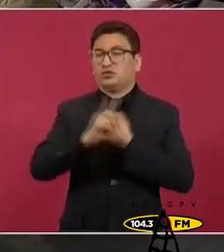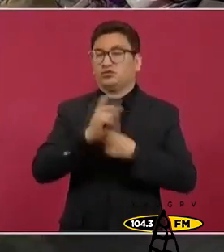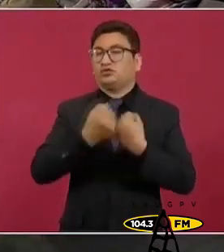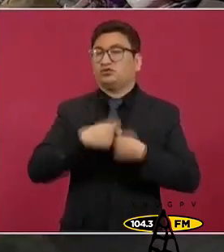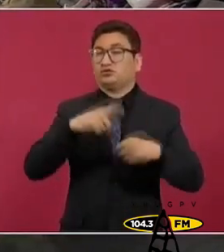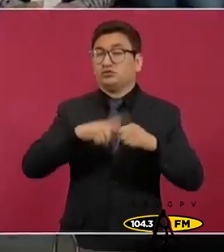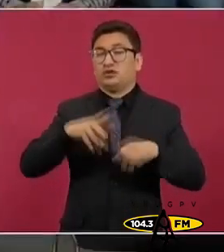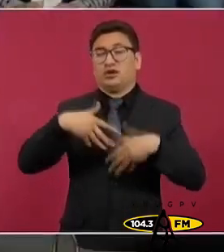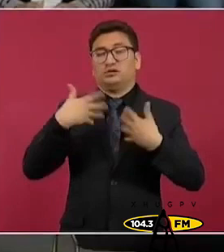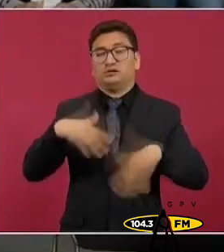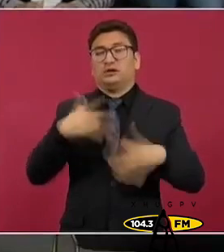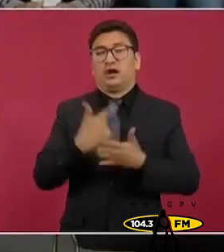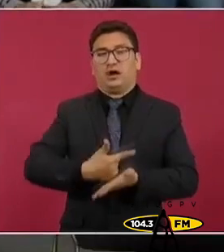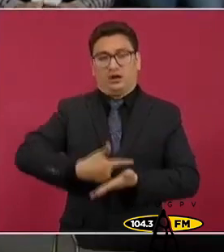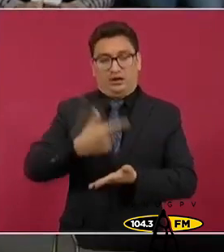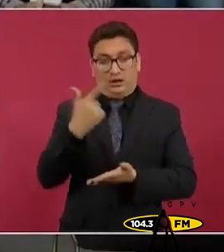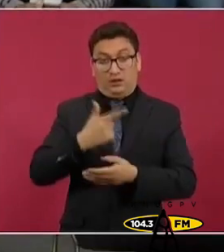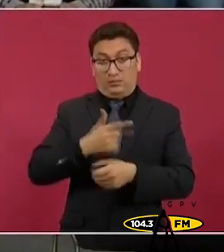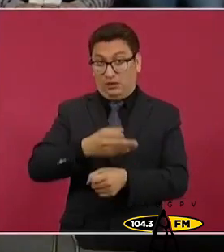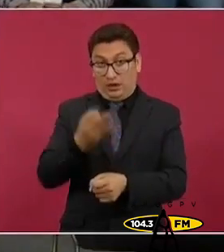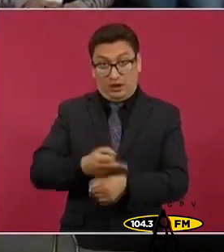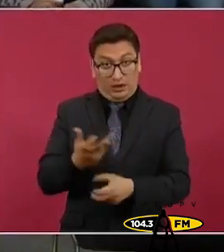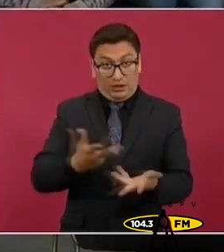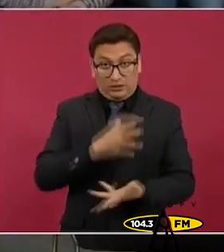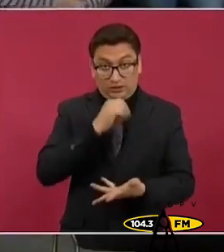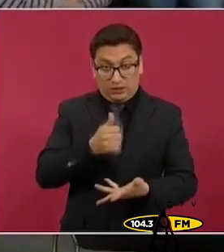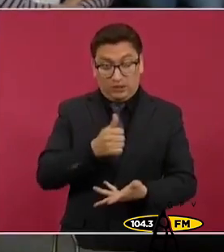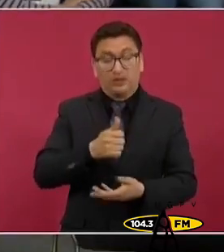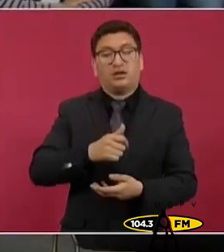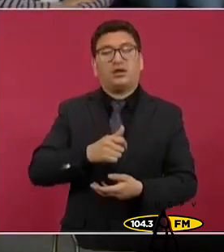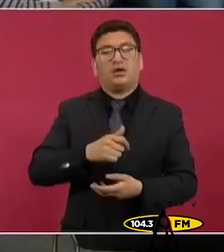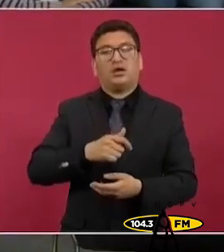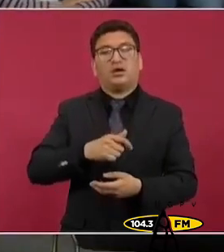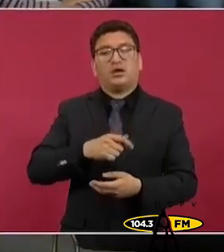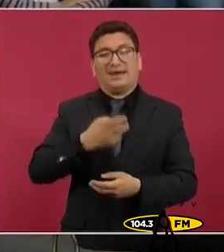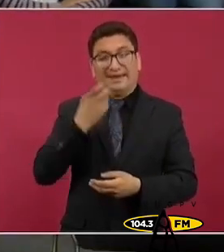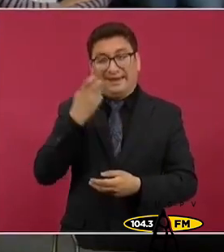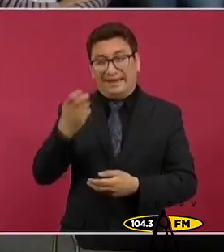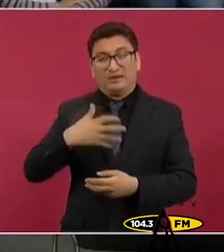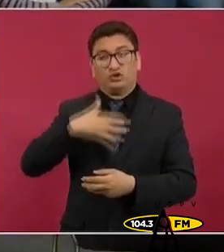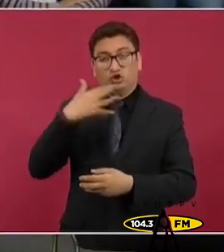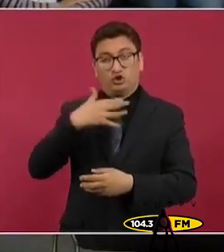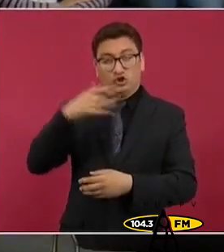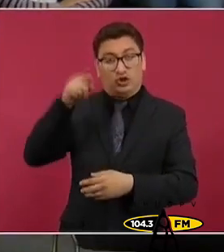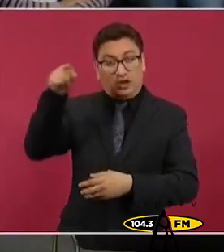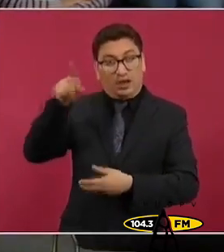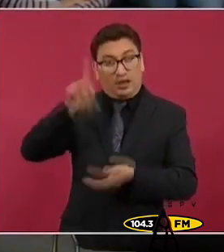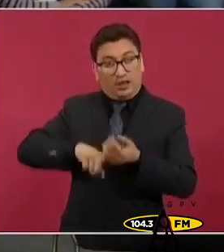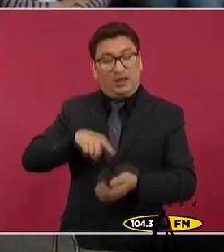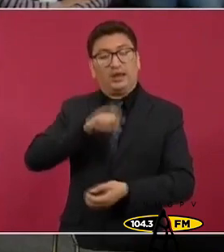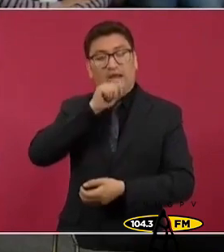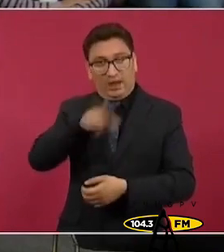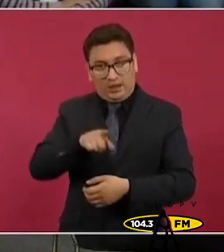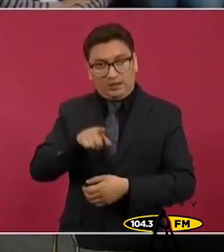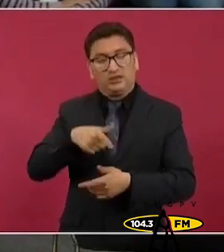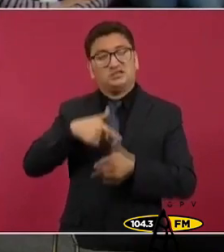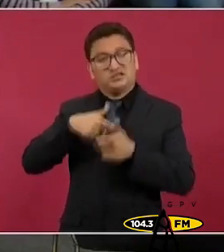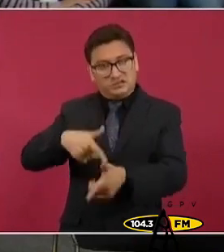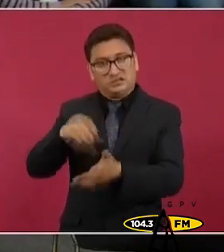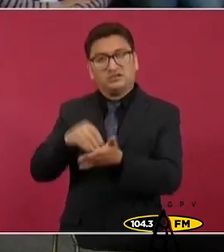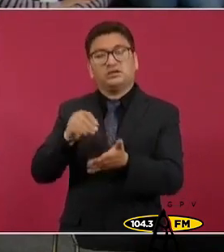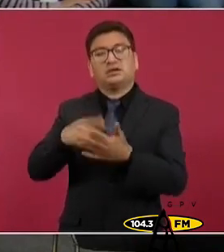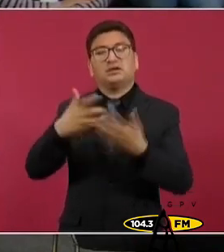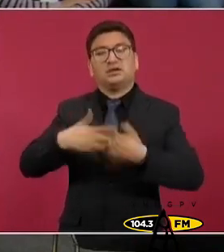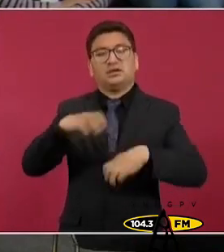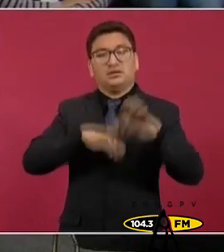Se avecina, señor presidente, un problema social de enorme envergadura y si no se toman cartas en el asunto de la escandalosa